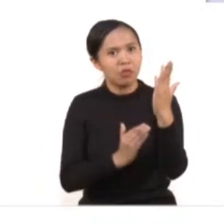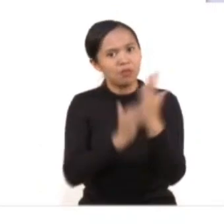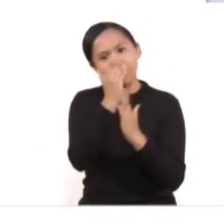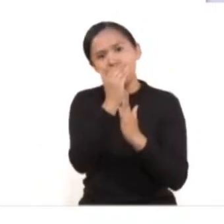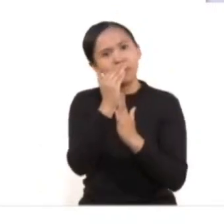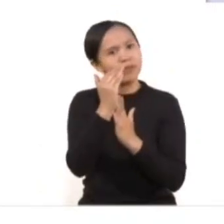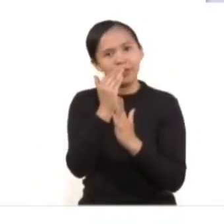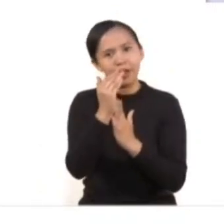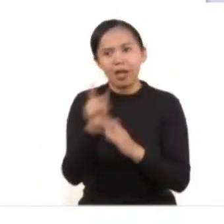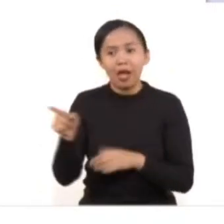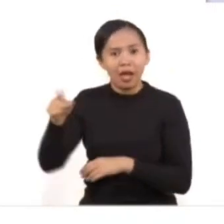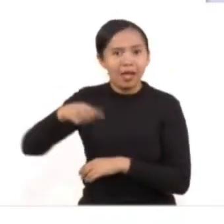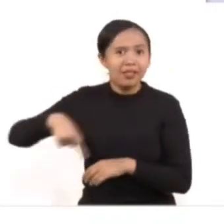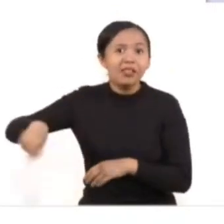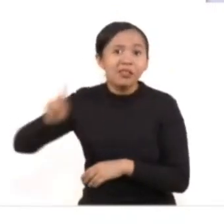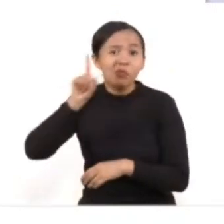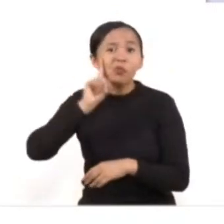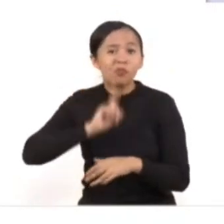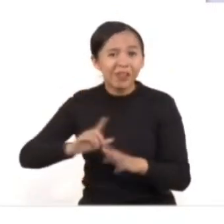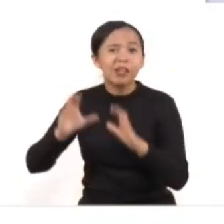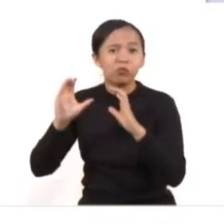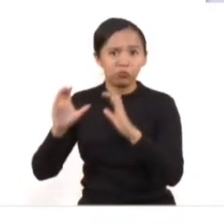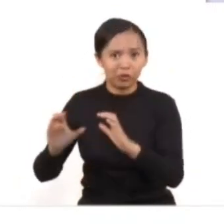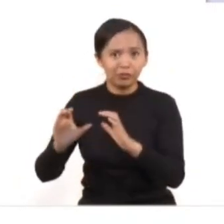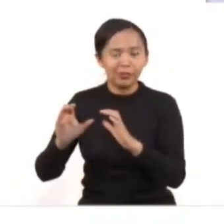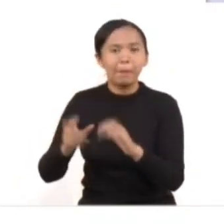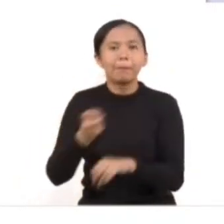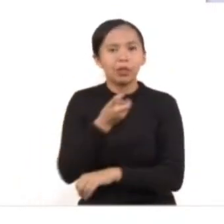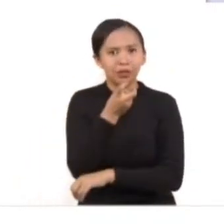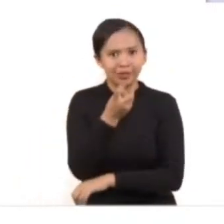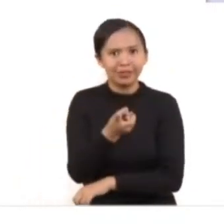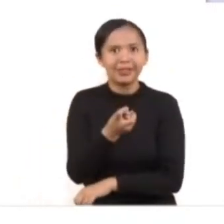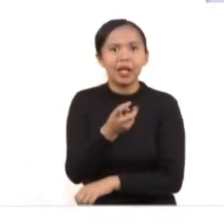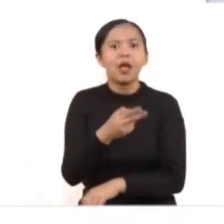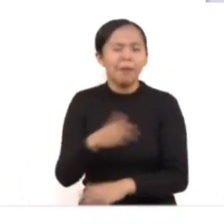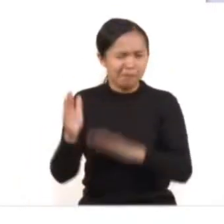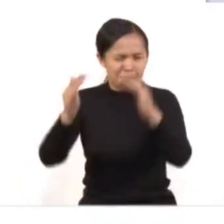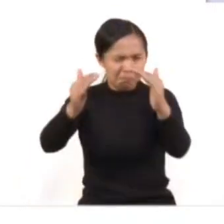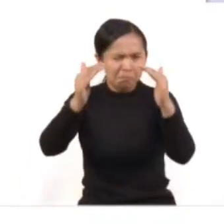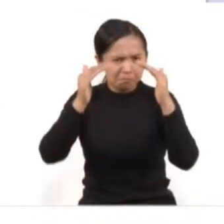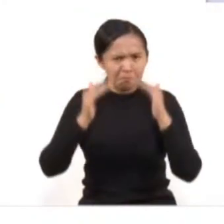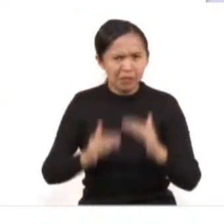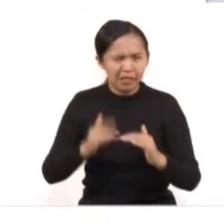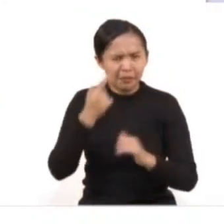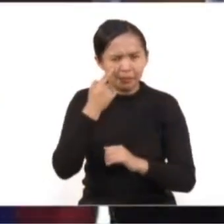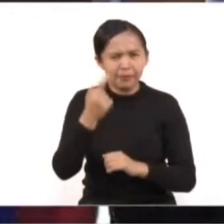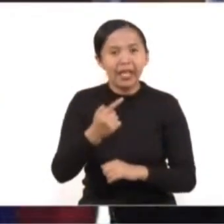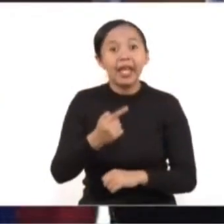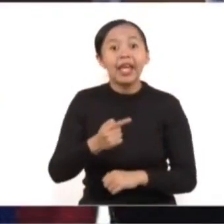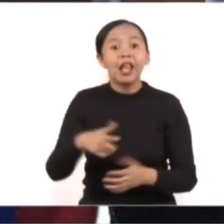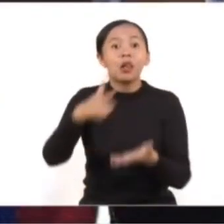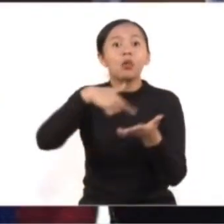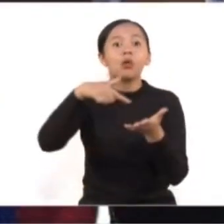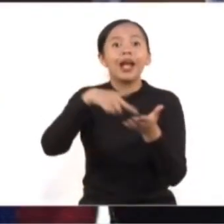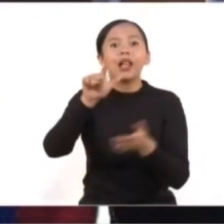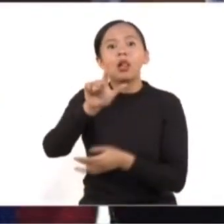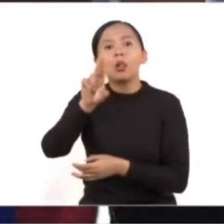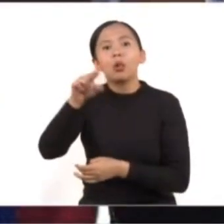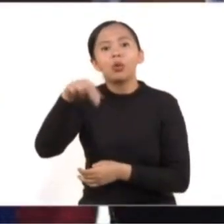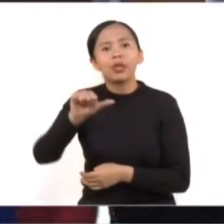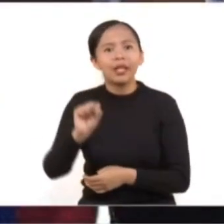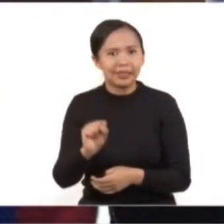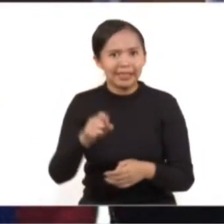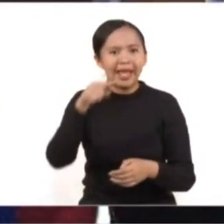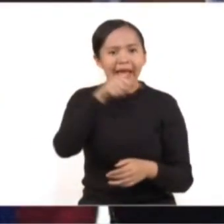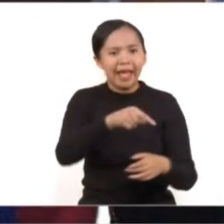la vida o la integridad física de las mujeres. Por eso, le damos por favor a la siguiente. En las lunas partimos de